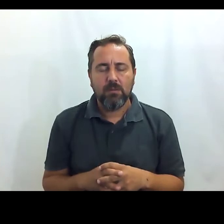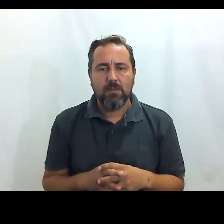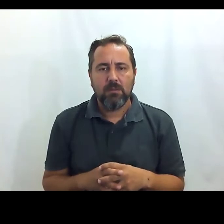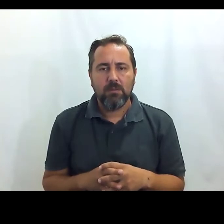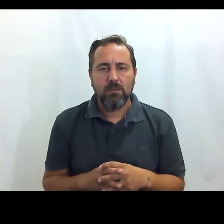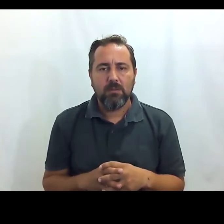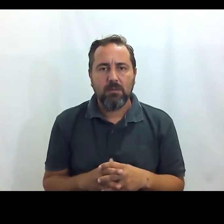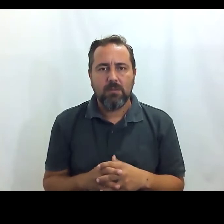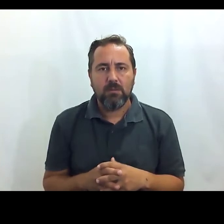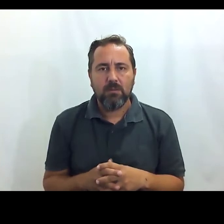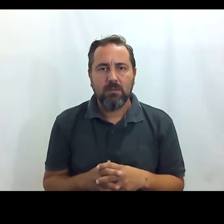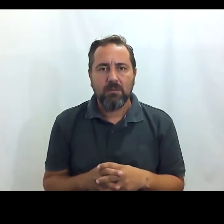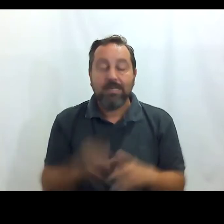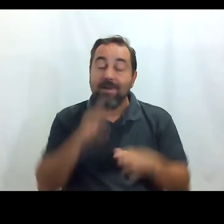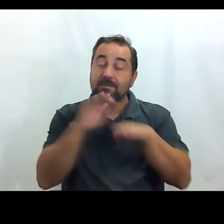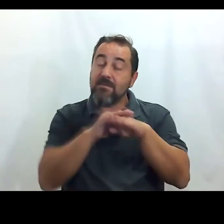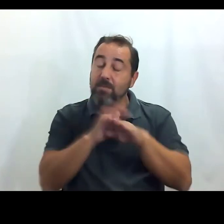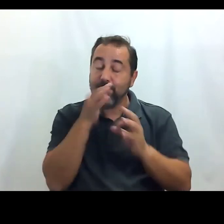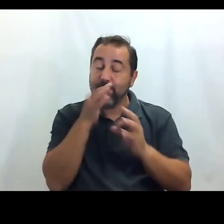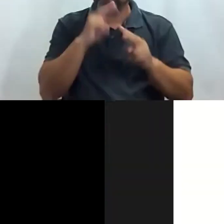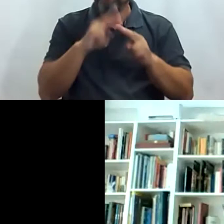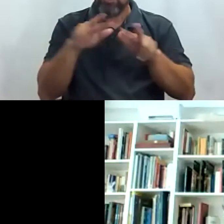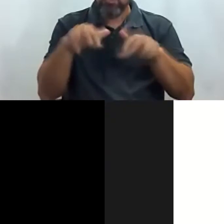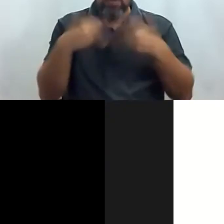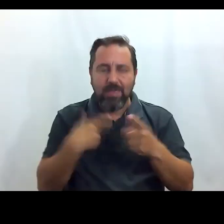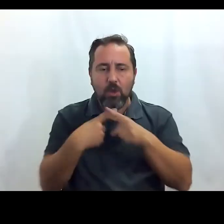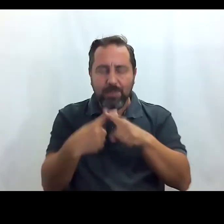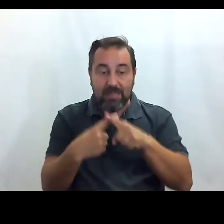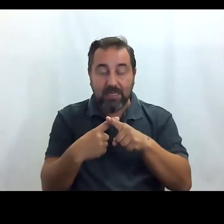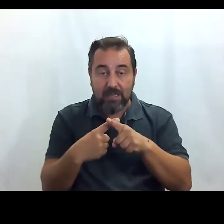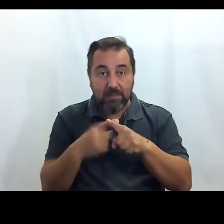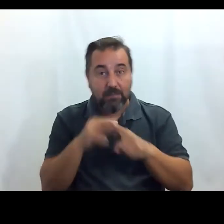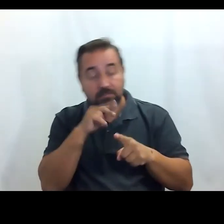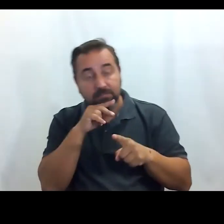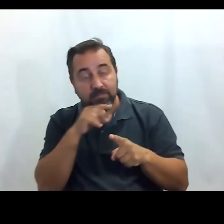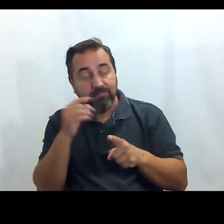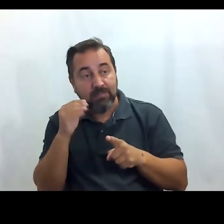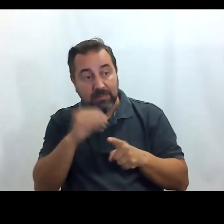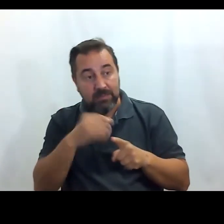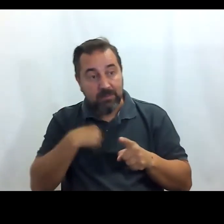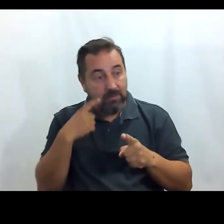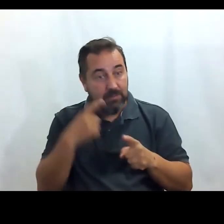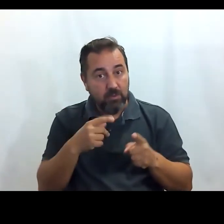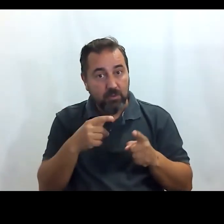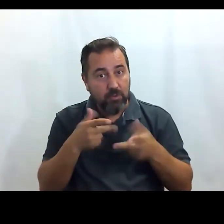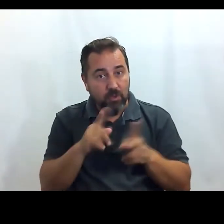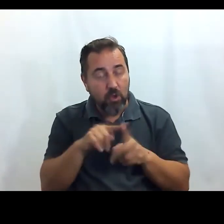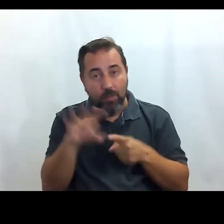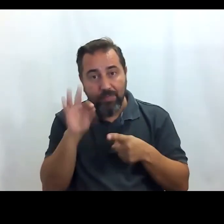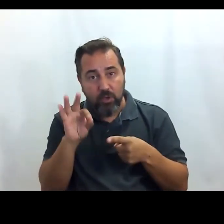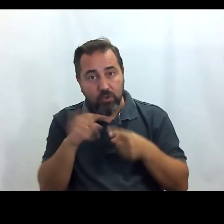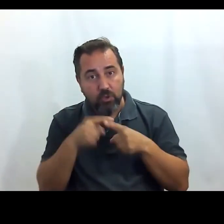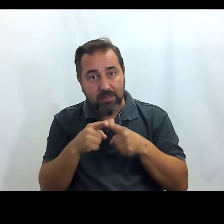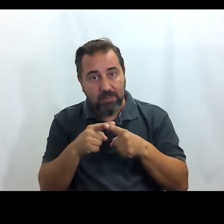Un momento, a ver, porque no me está dejando compartir. ¿Quieres que lo intentemos nosotros? ¿No te deja la opción de compartir?